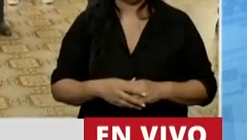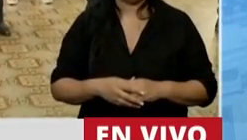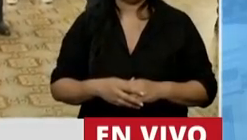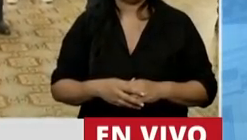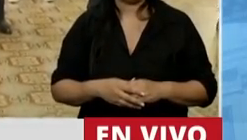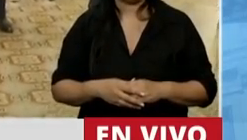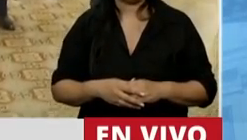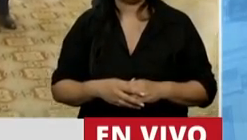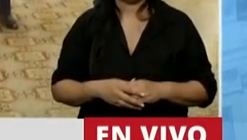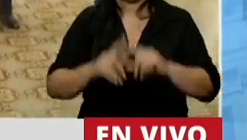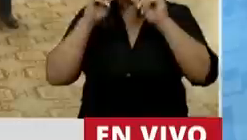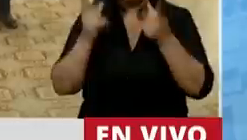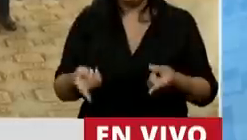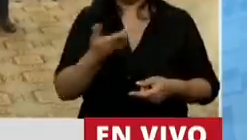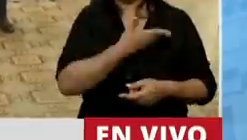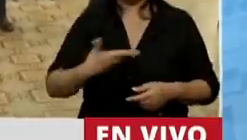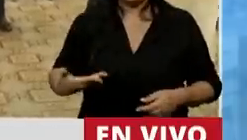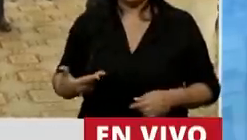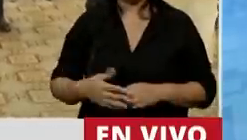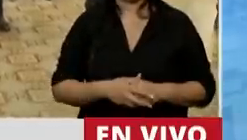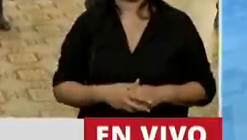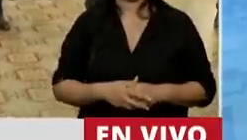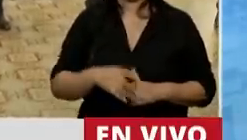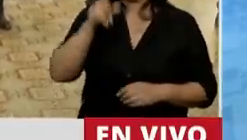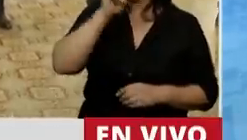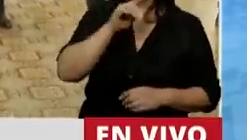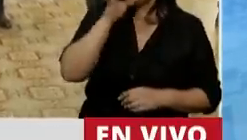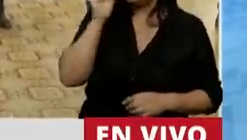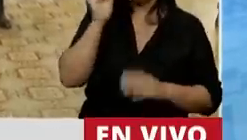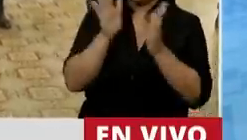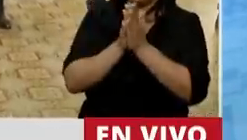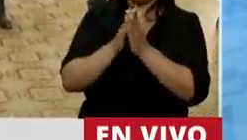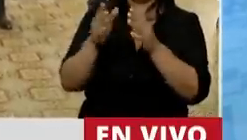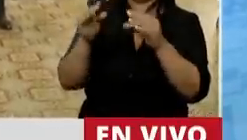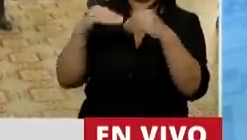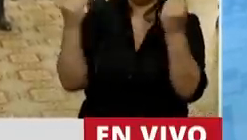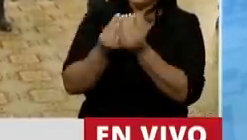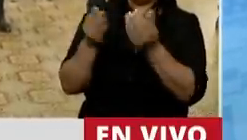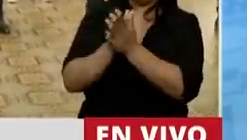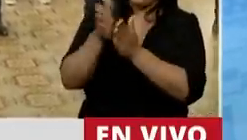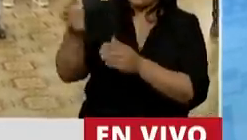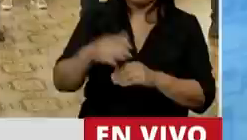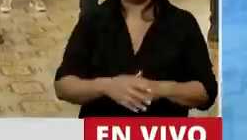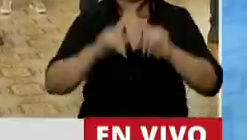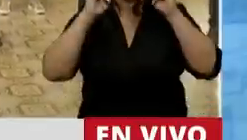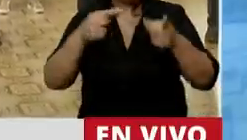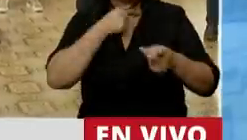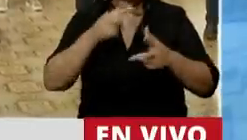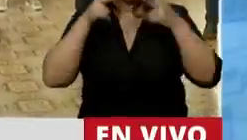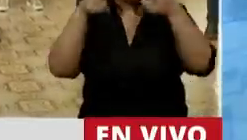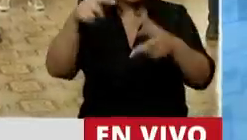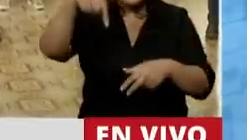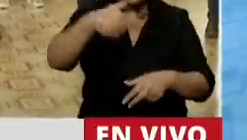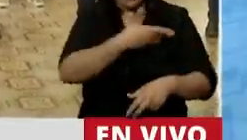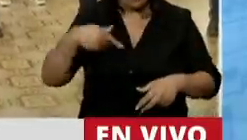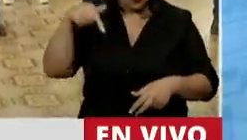sostener que este